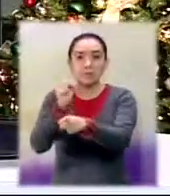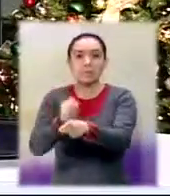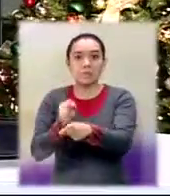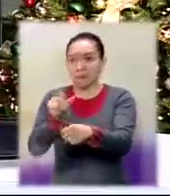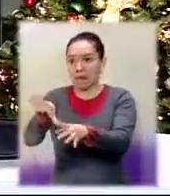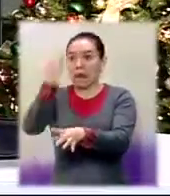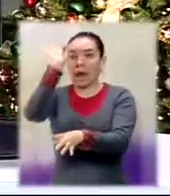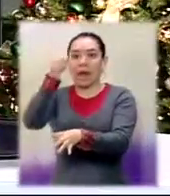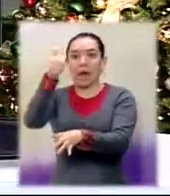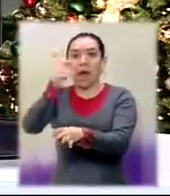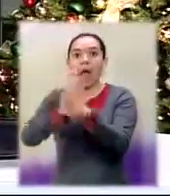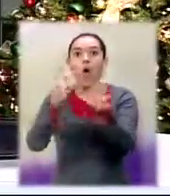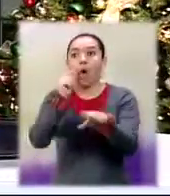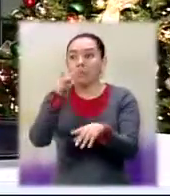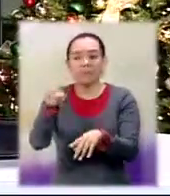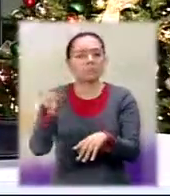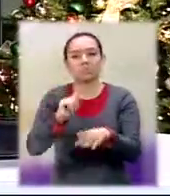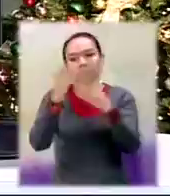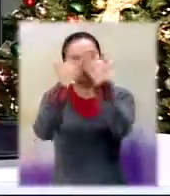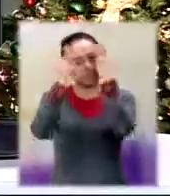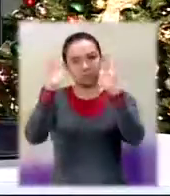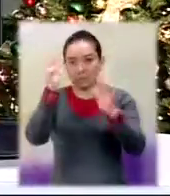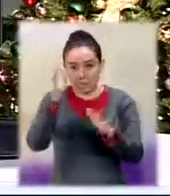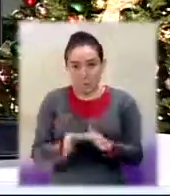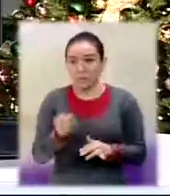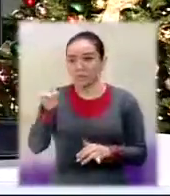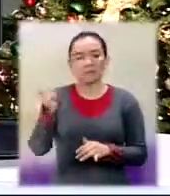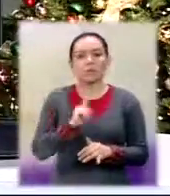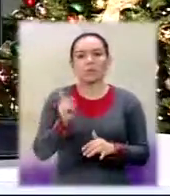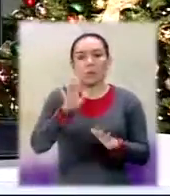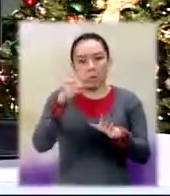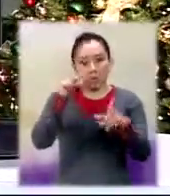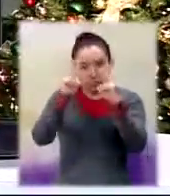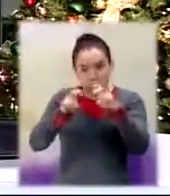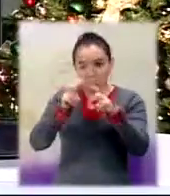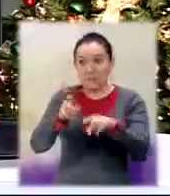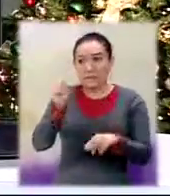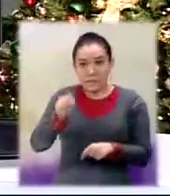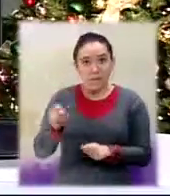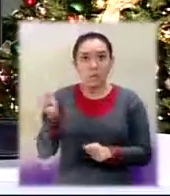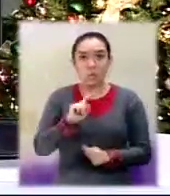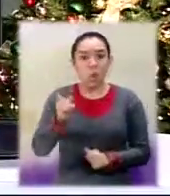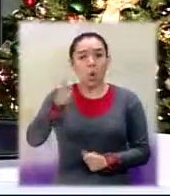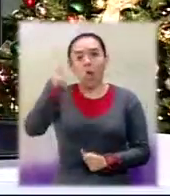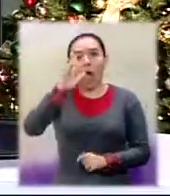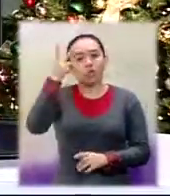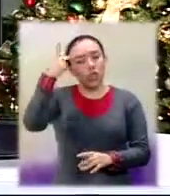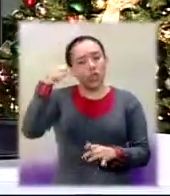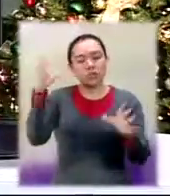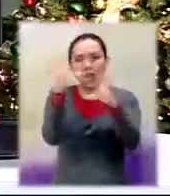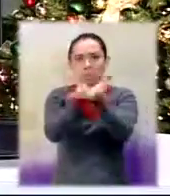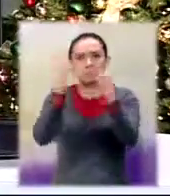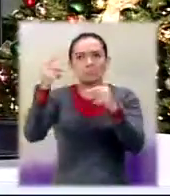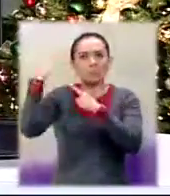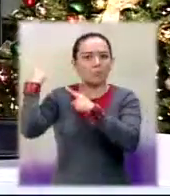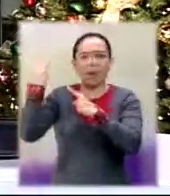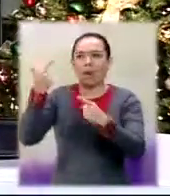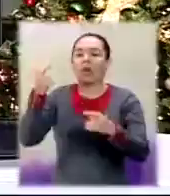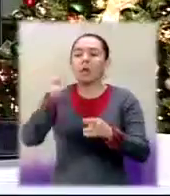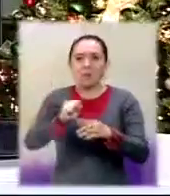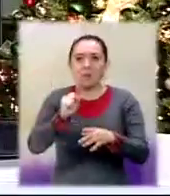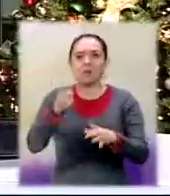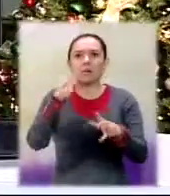y se espera de que alguno de un momento a otro ingrese los familiares que han viajado de Quiché a Quetzaltenango para identificar si